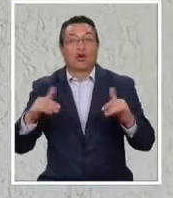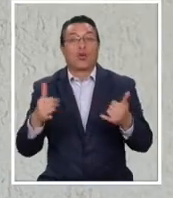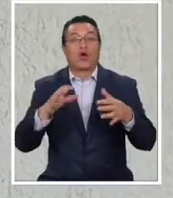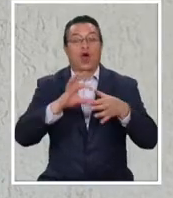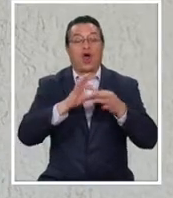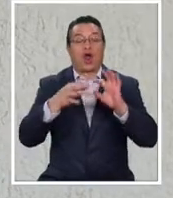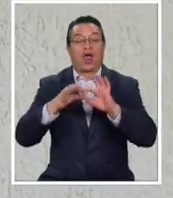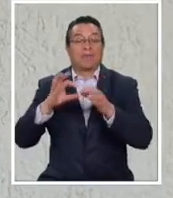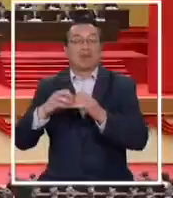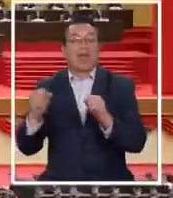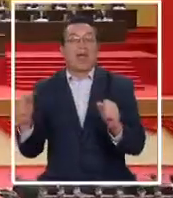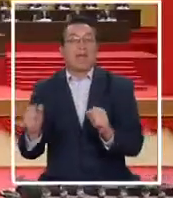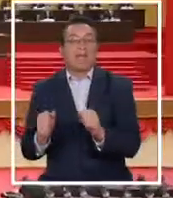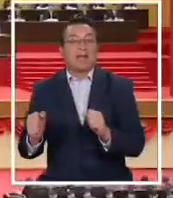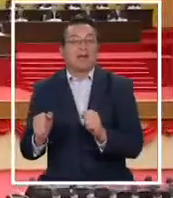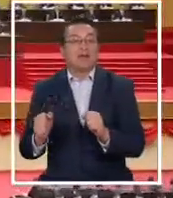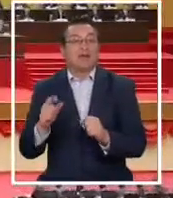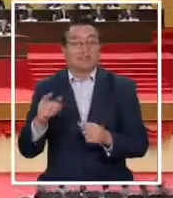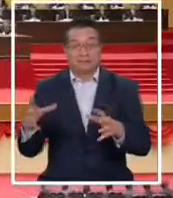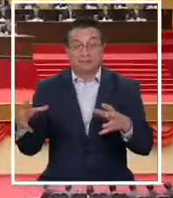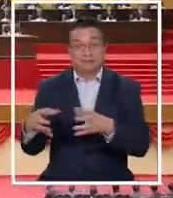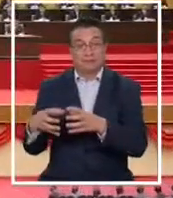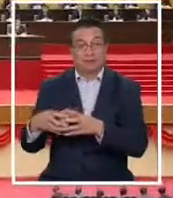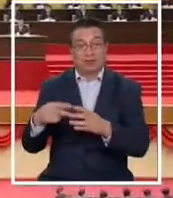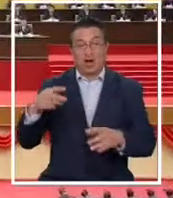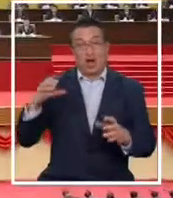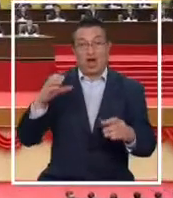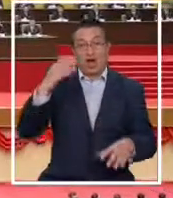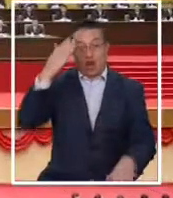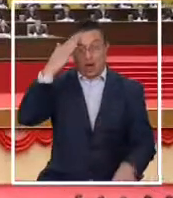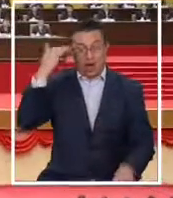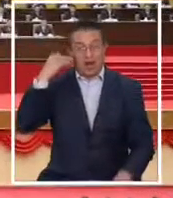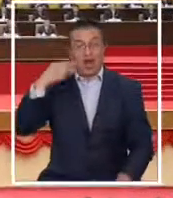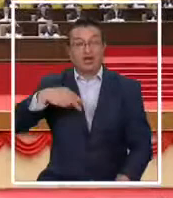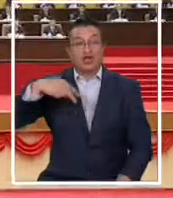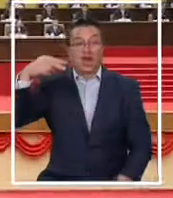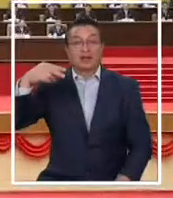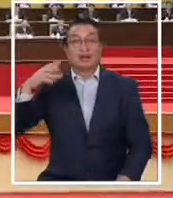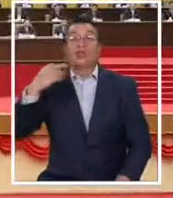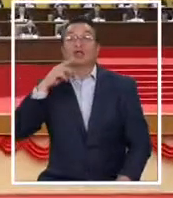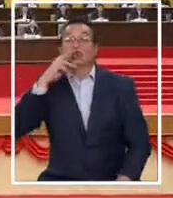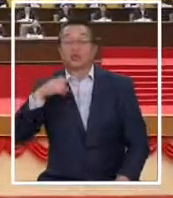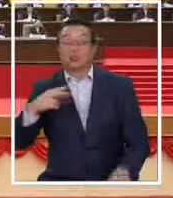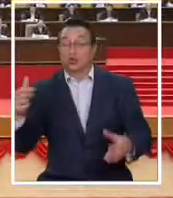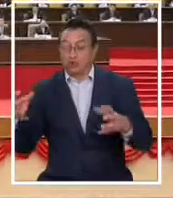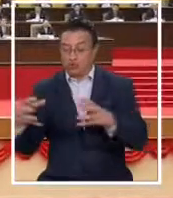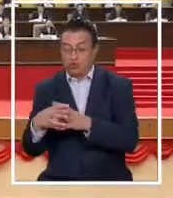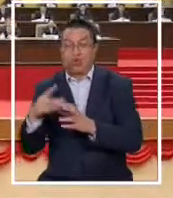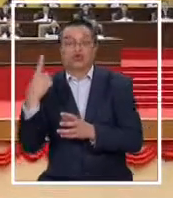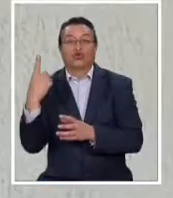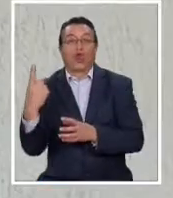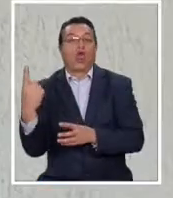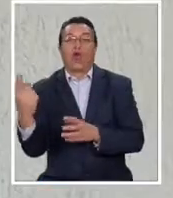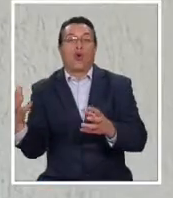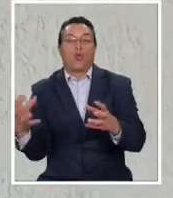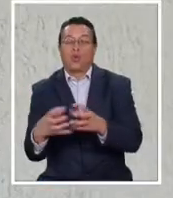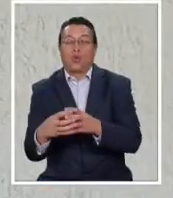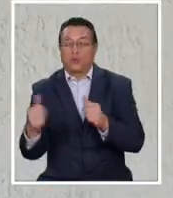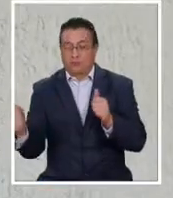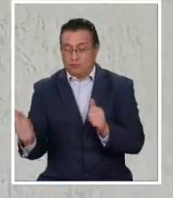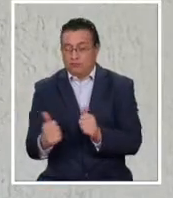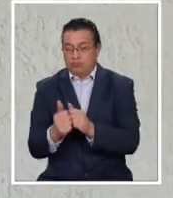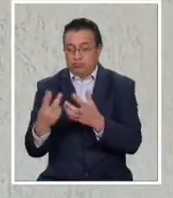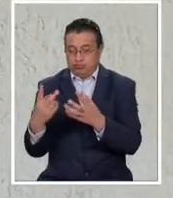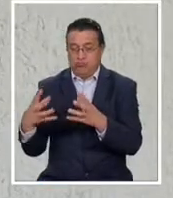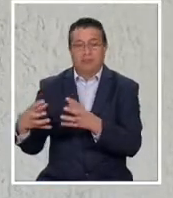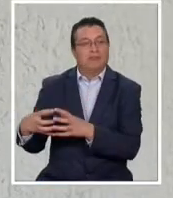Juegos Olímpicos de Invierno, cuando la delegación norcoreana y subcoreana desfilaron como una sola, en una señal del acercamiento